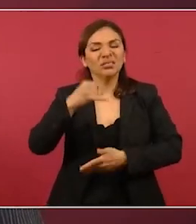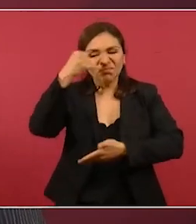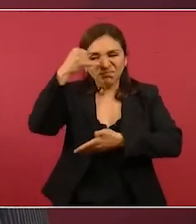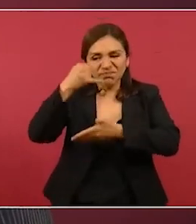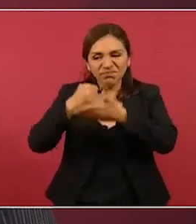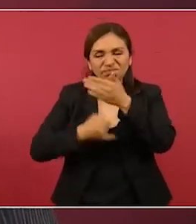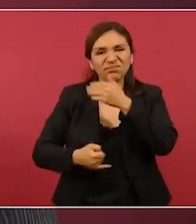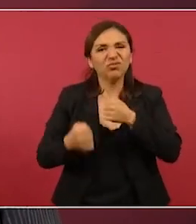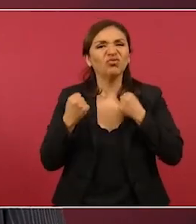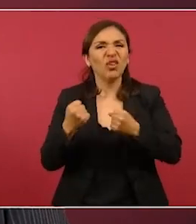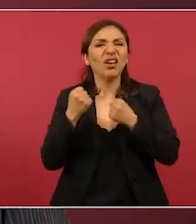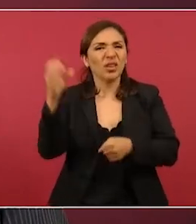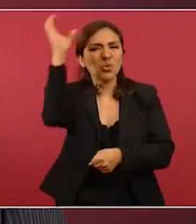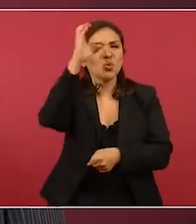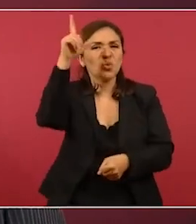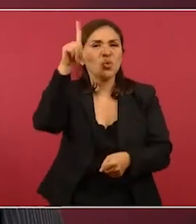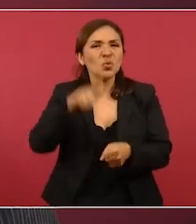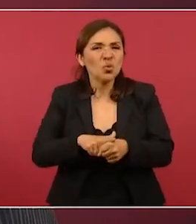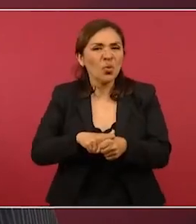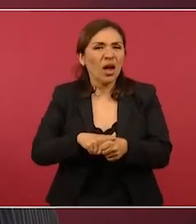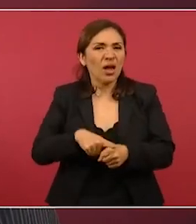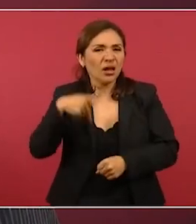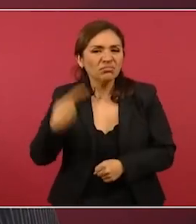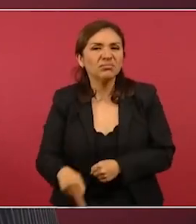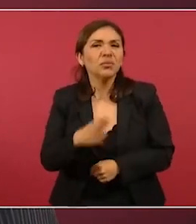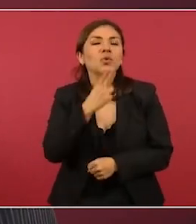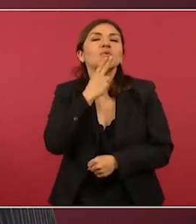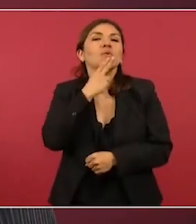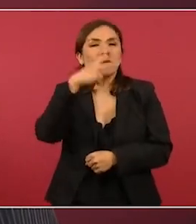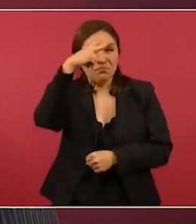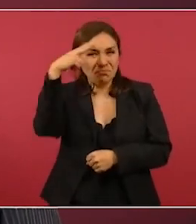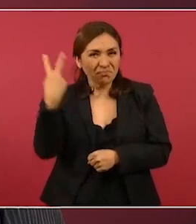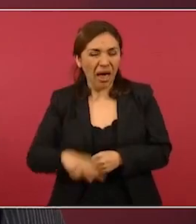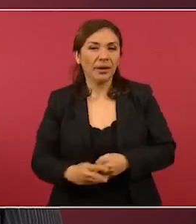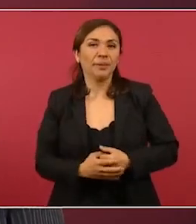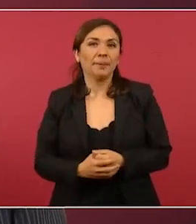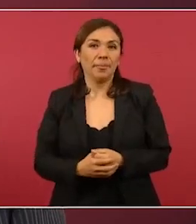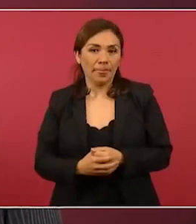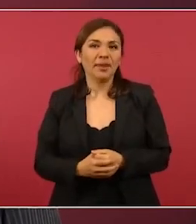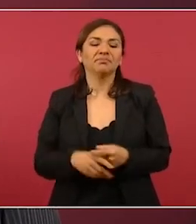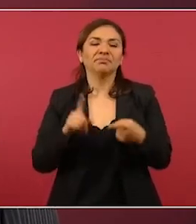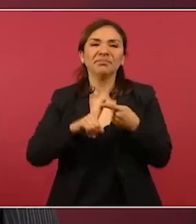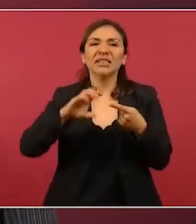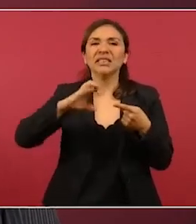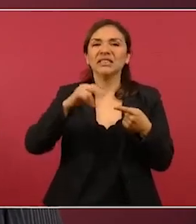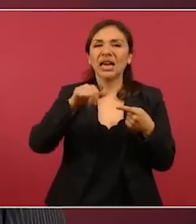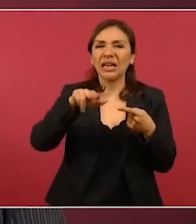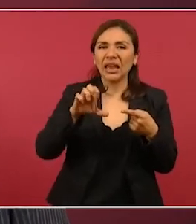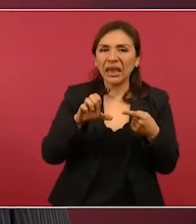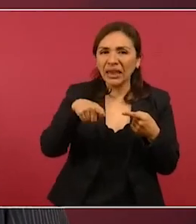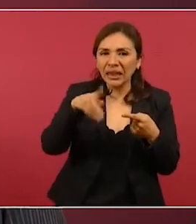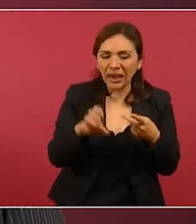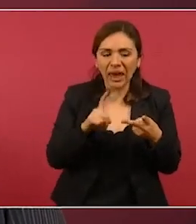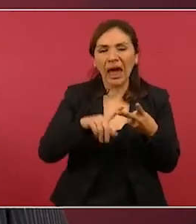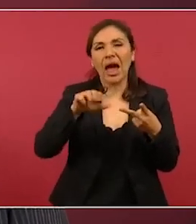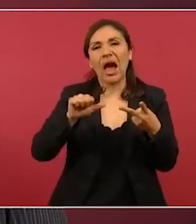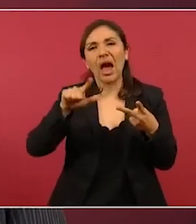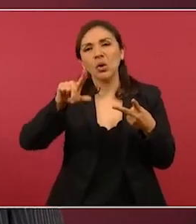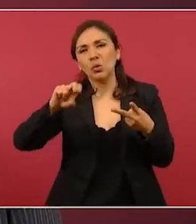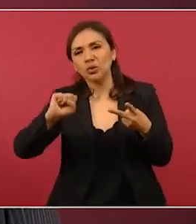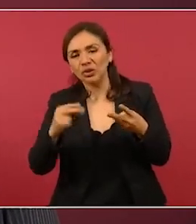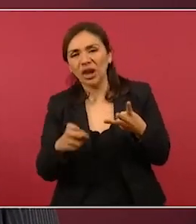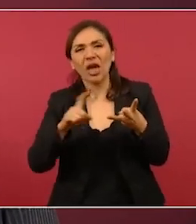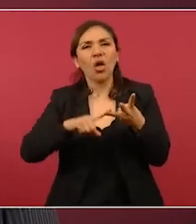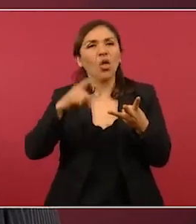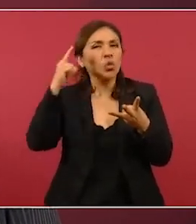de México, las raíces culturales de México. Son los chaneques, el aluche, los